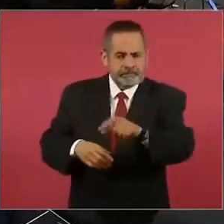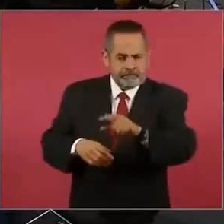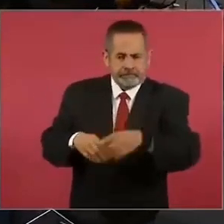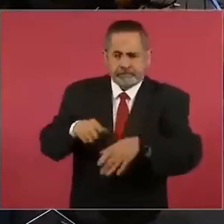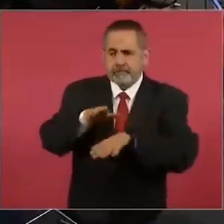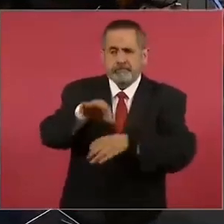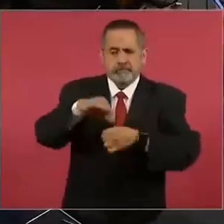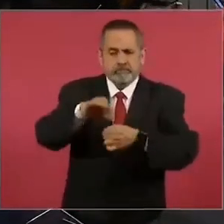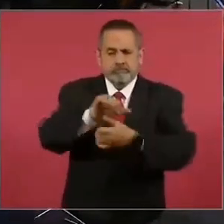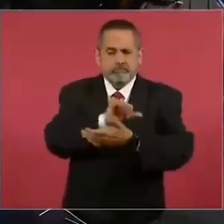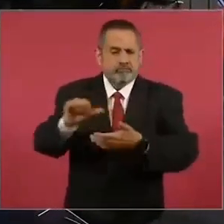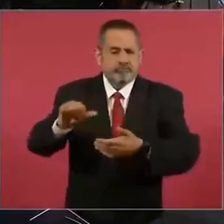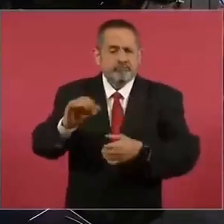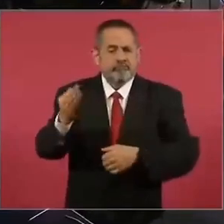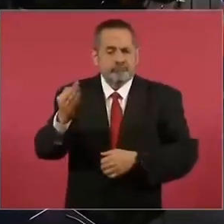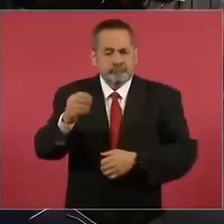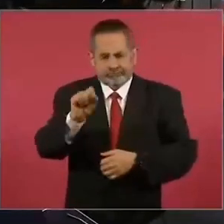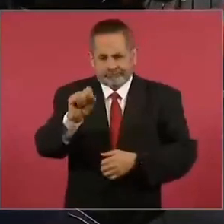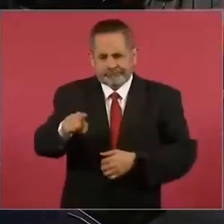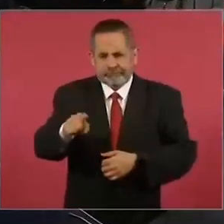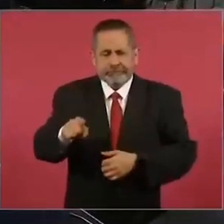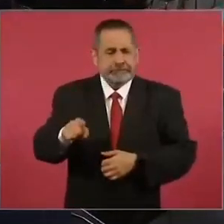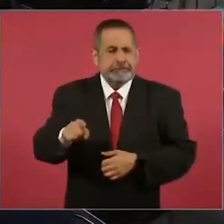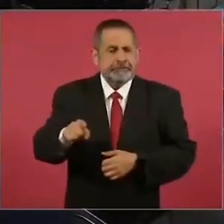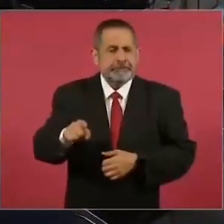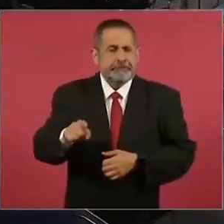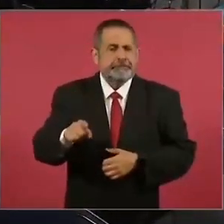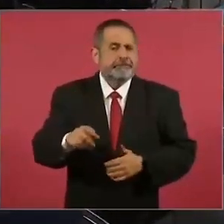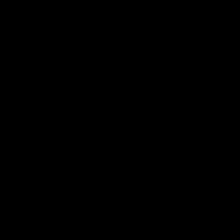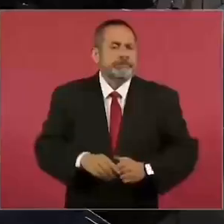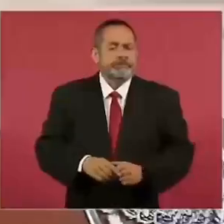febrero, sí, para febrero.